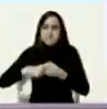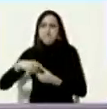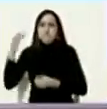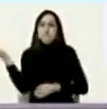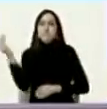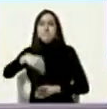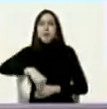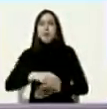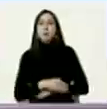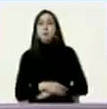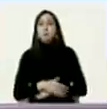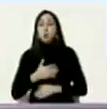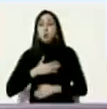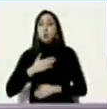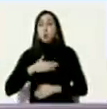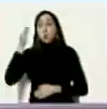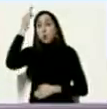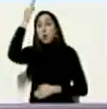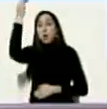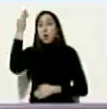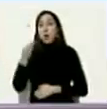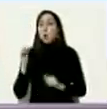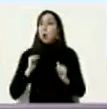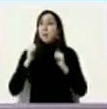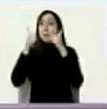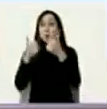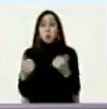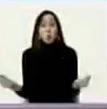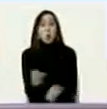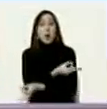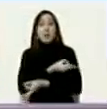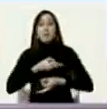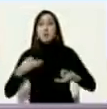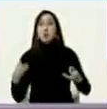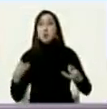que ha arrancado de manera exitosa